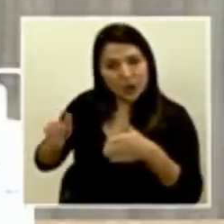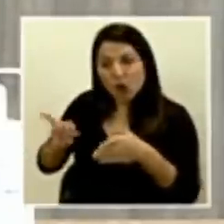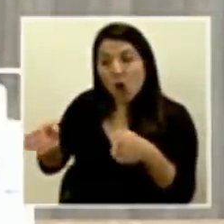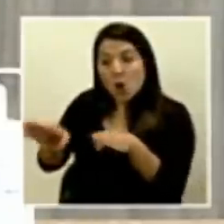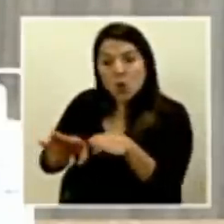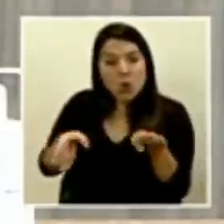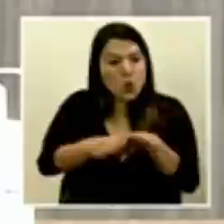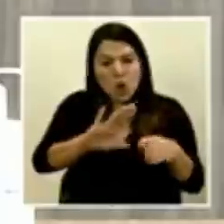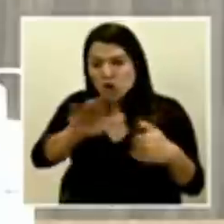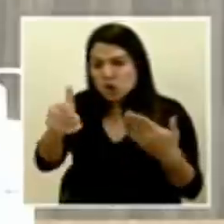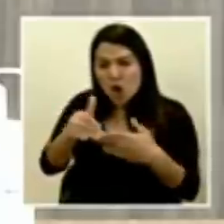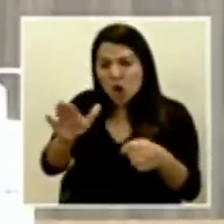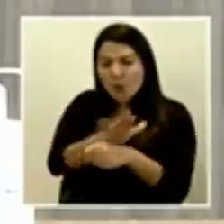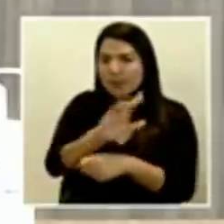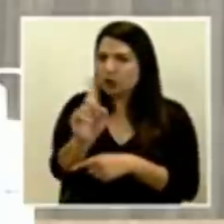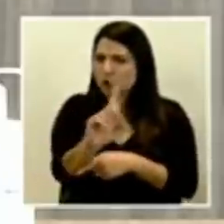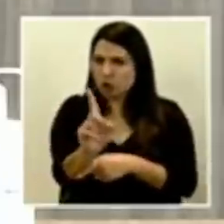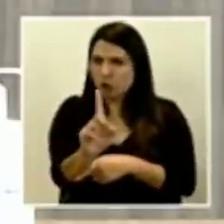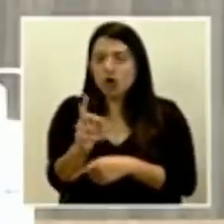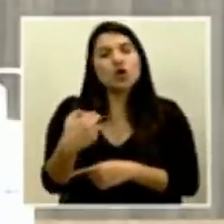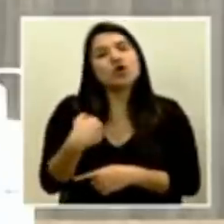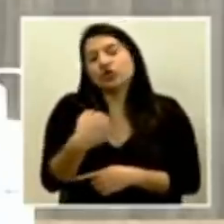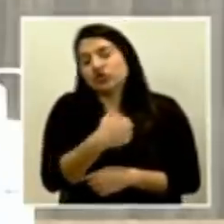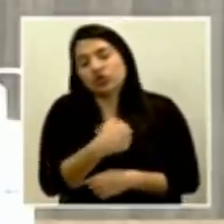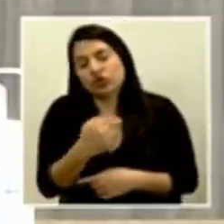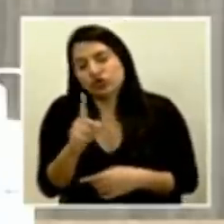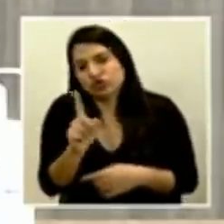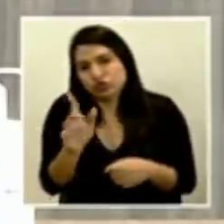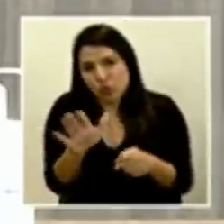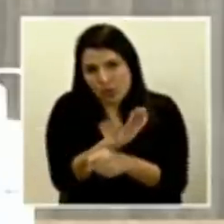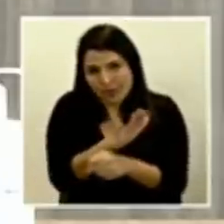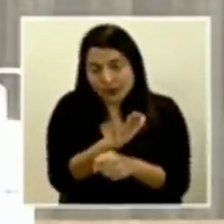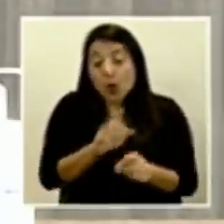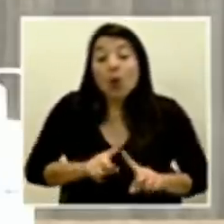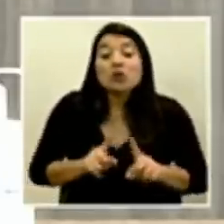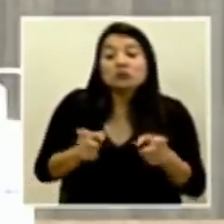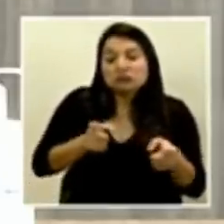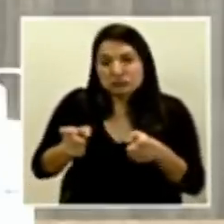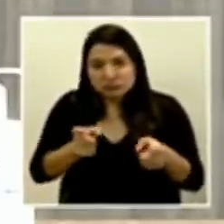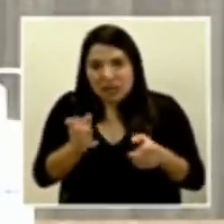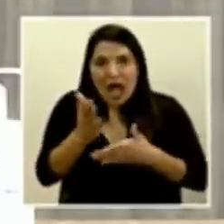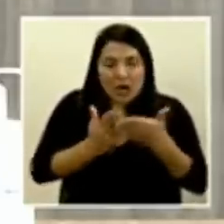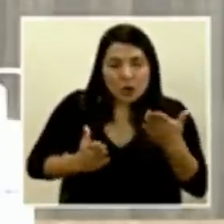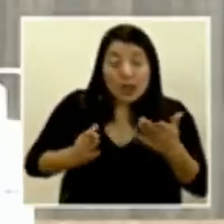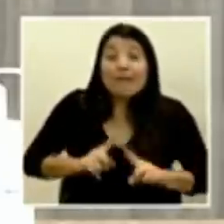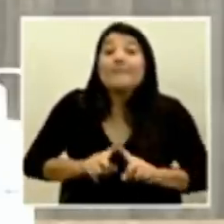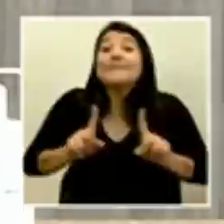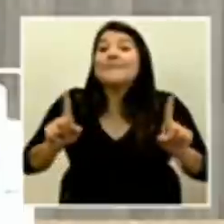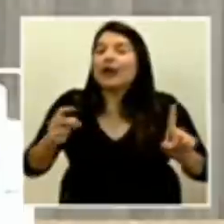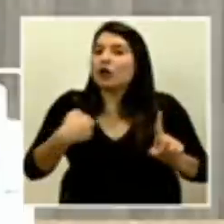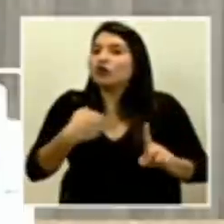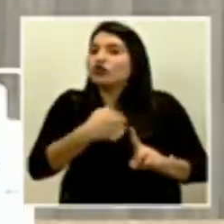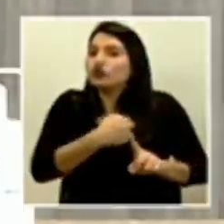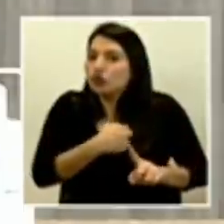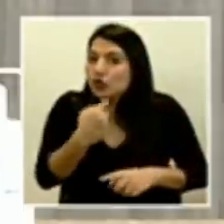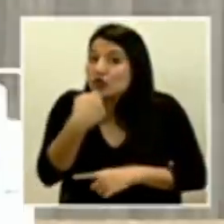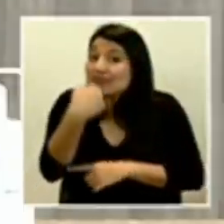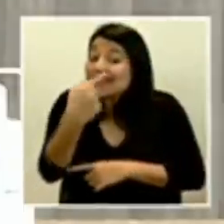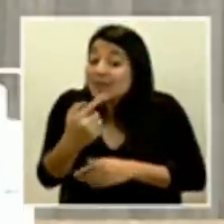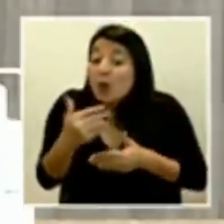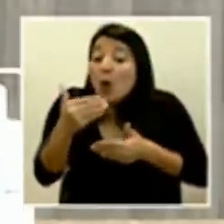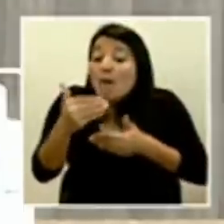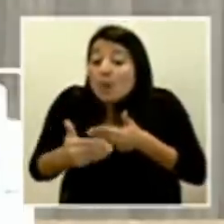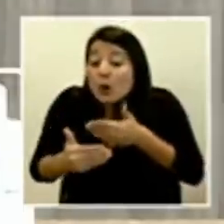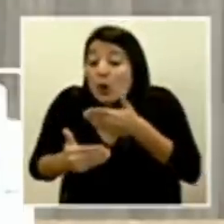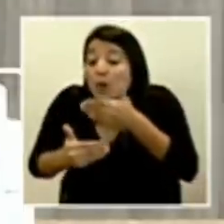levantamiento de cuarentena que no ha existido del todo. Lo que sí hemos indicado es que vamos a ir progresivamente,